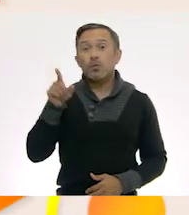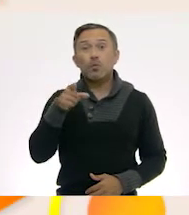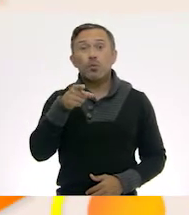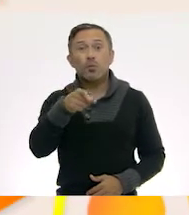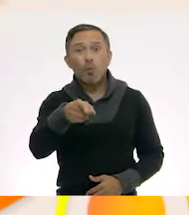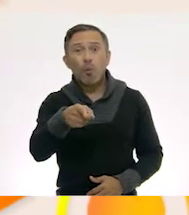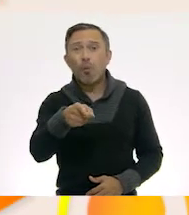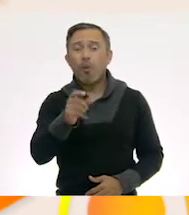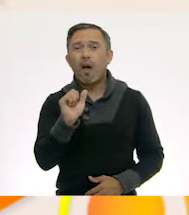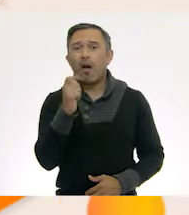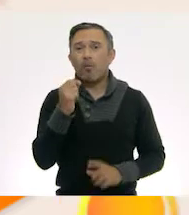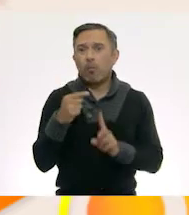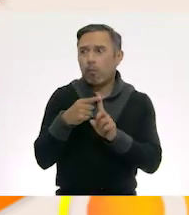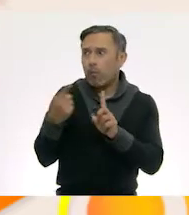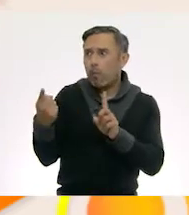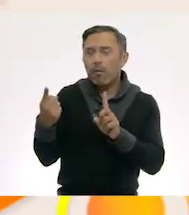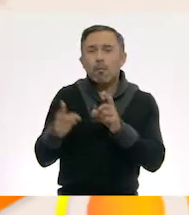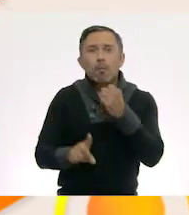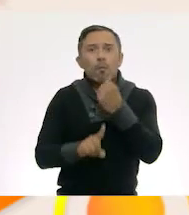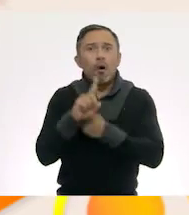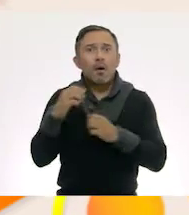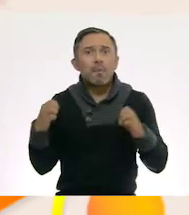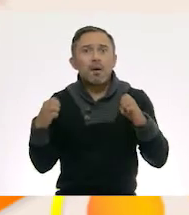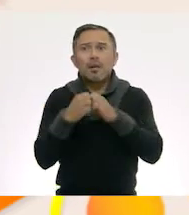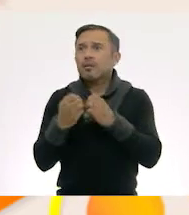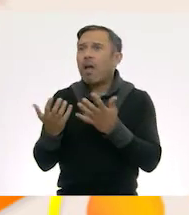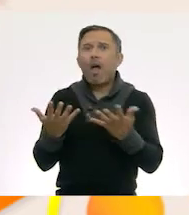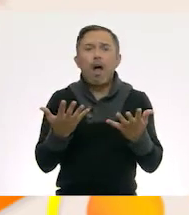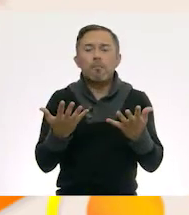o alguien cerca de ti tenga una emergencia.